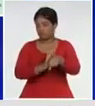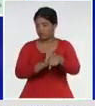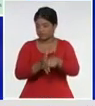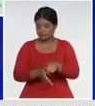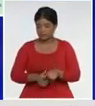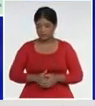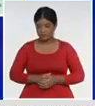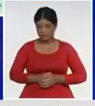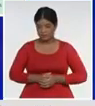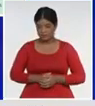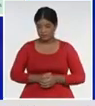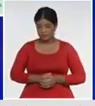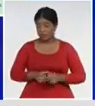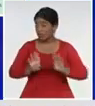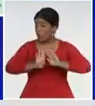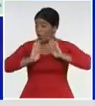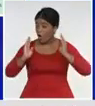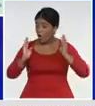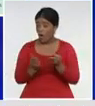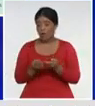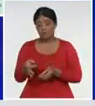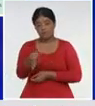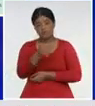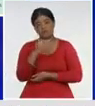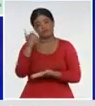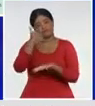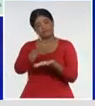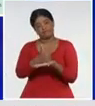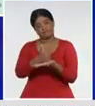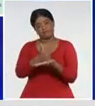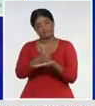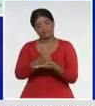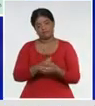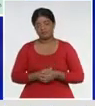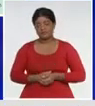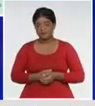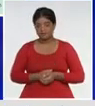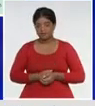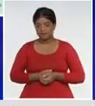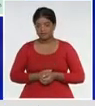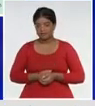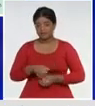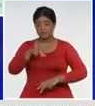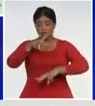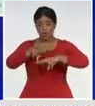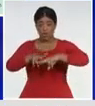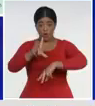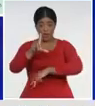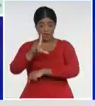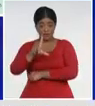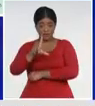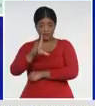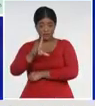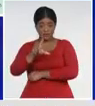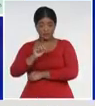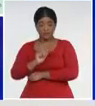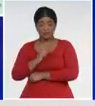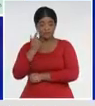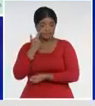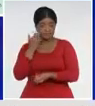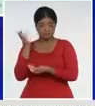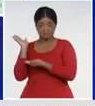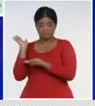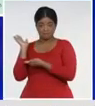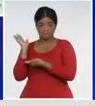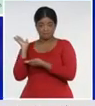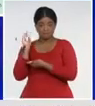en el municipio, cabecera, Holguín, aunque, con tres casos, que la jornada anterior, pero,